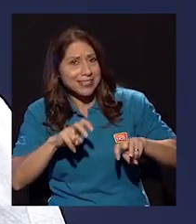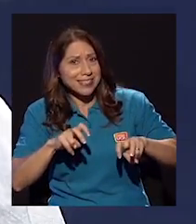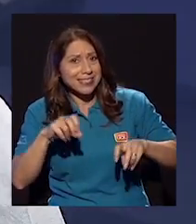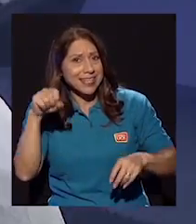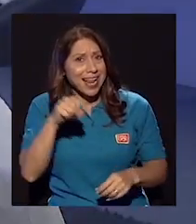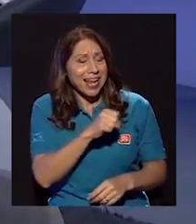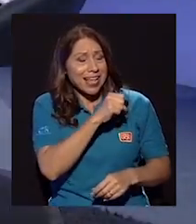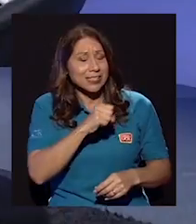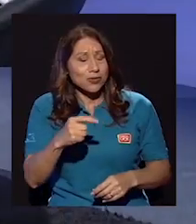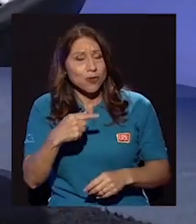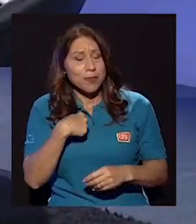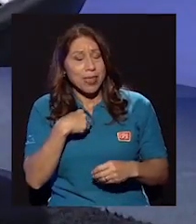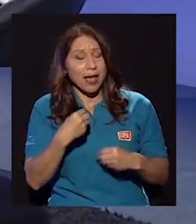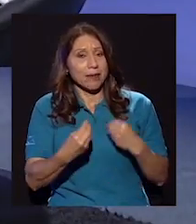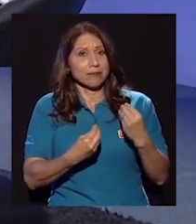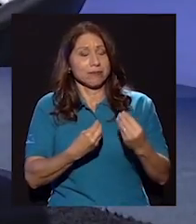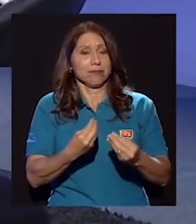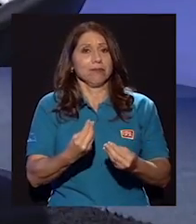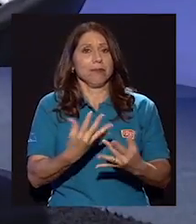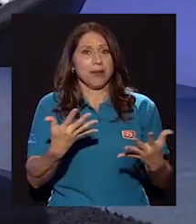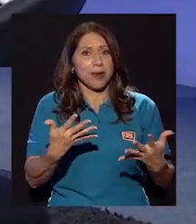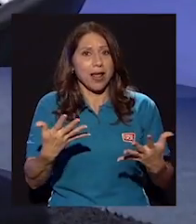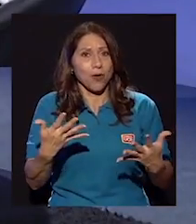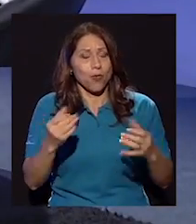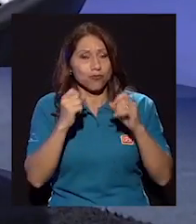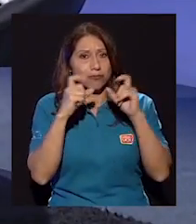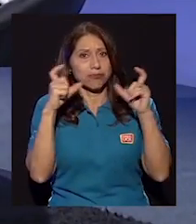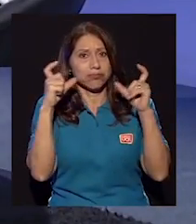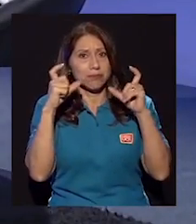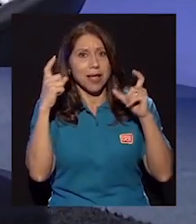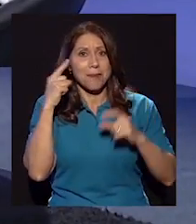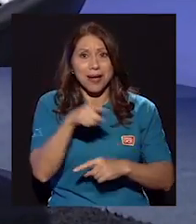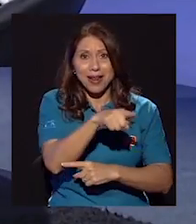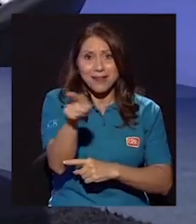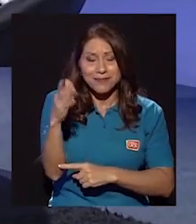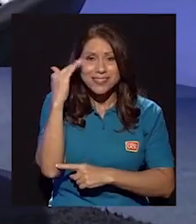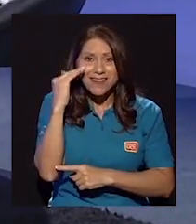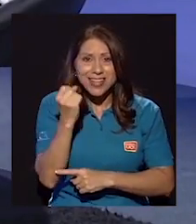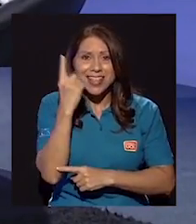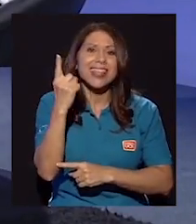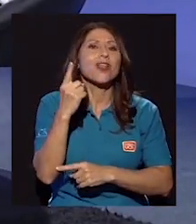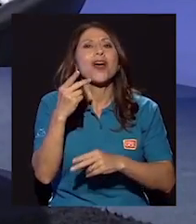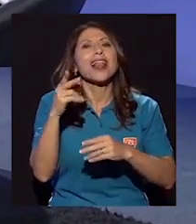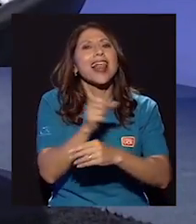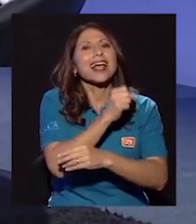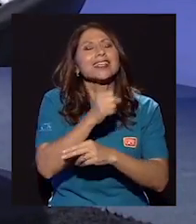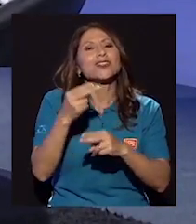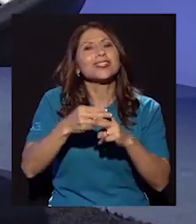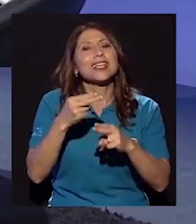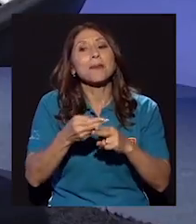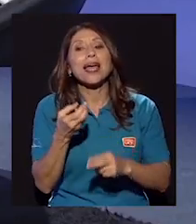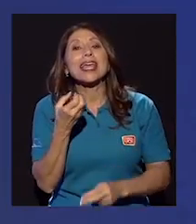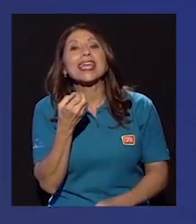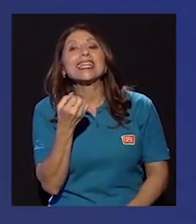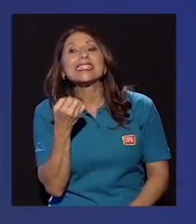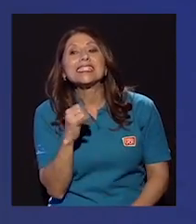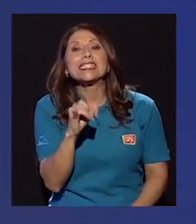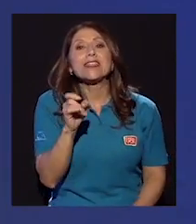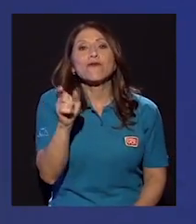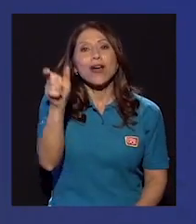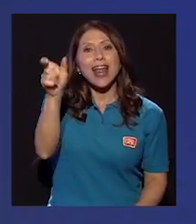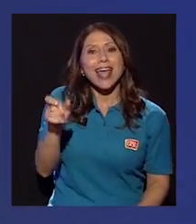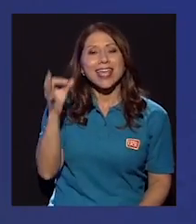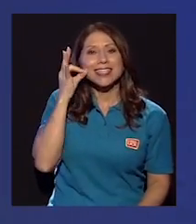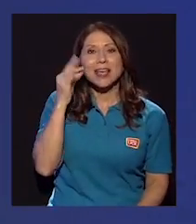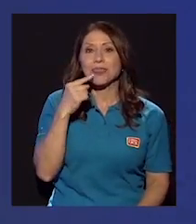deja perplejo y creo que para nuestra audiencia es fundamental saber entenderlo. La canción básicamente se llama Y si fuera ella y el texto dice así.